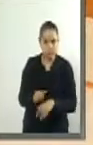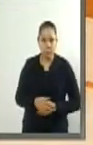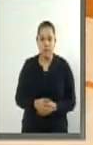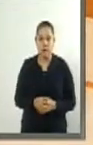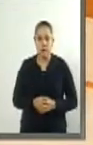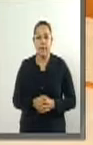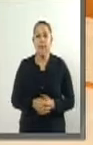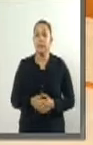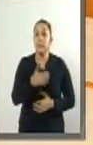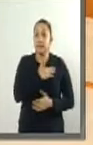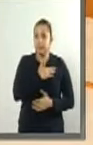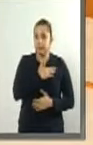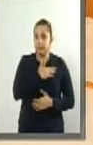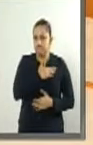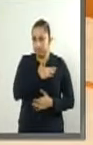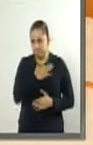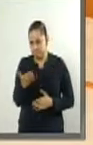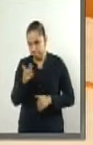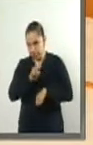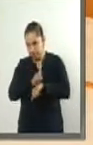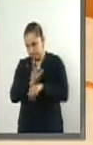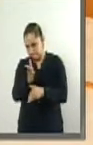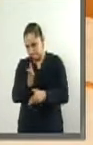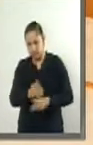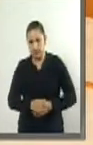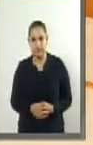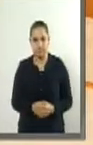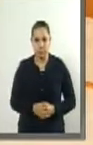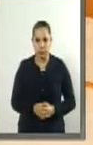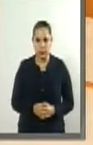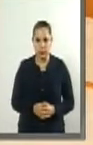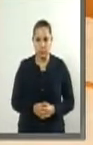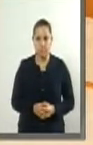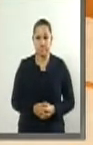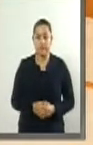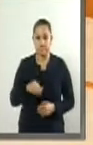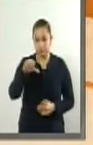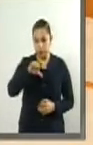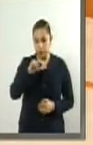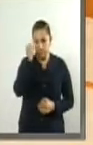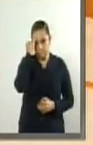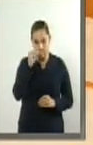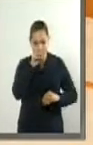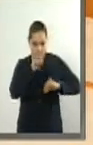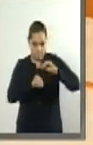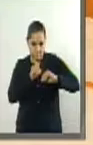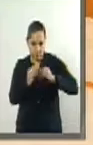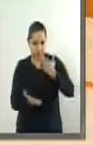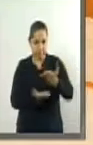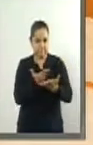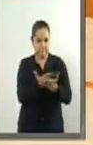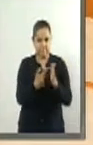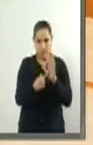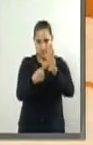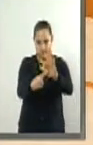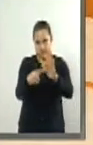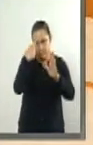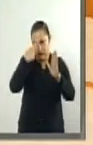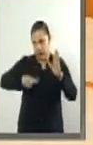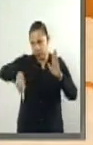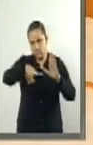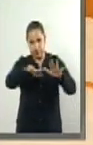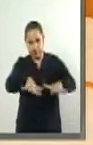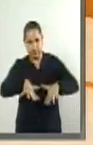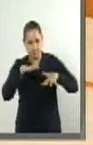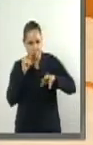buen día la iniciativa que hoy presentamos a esta soberanía es una estrategia